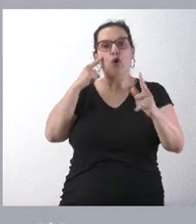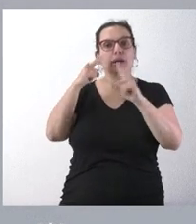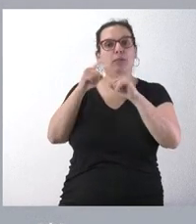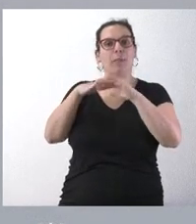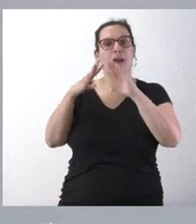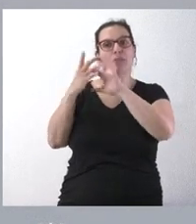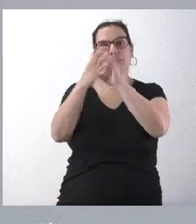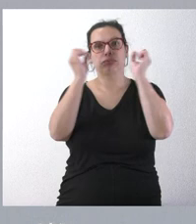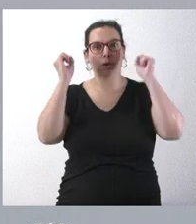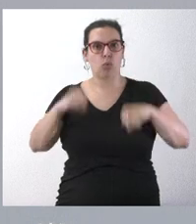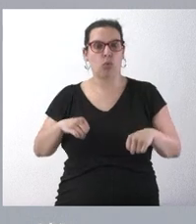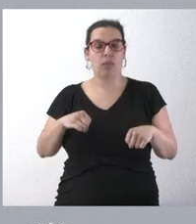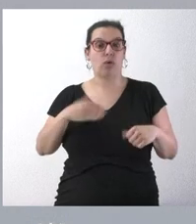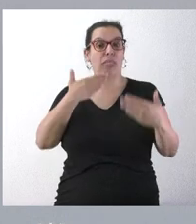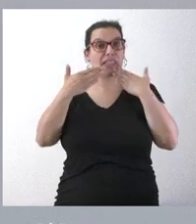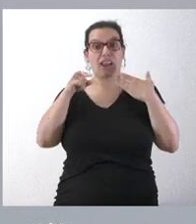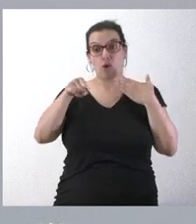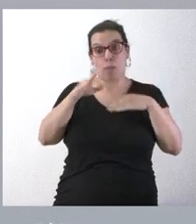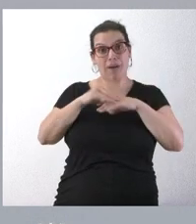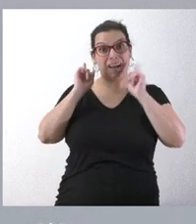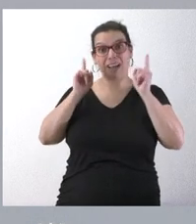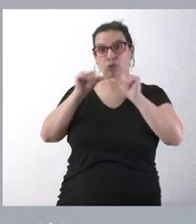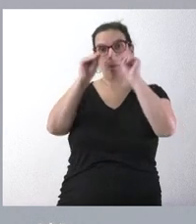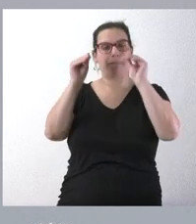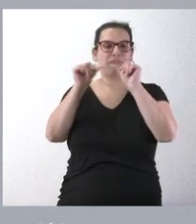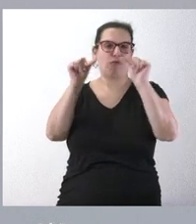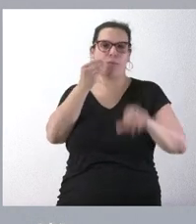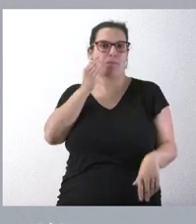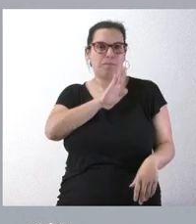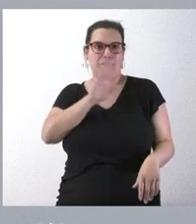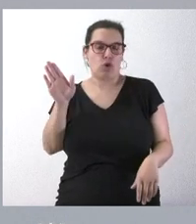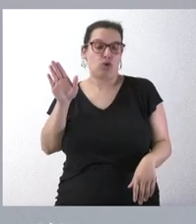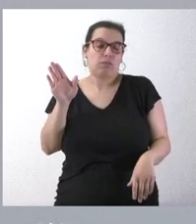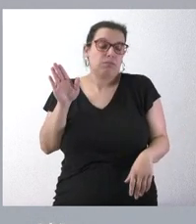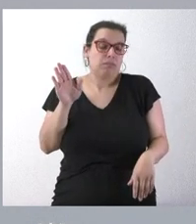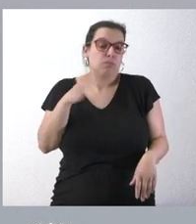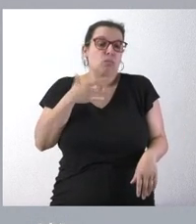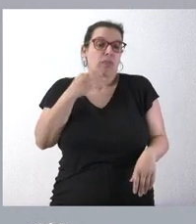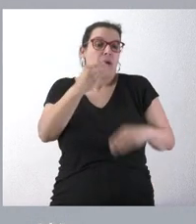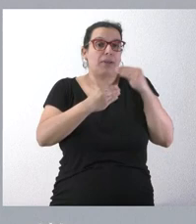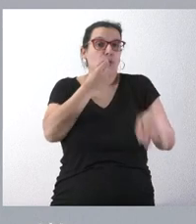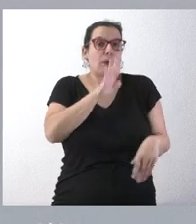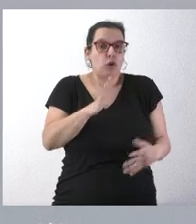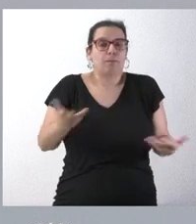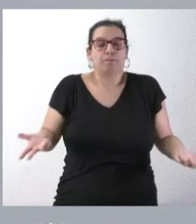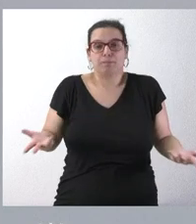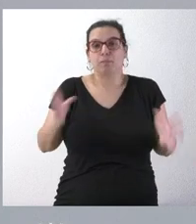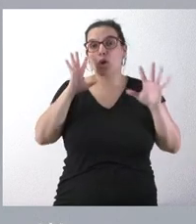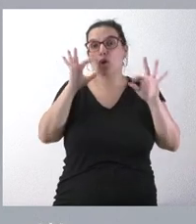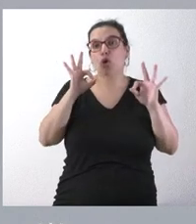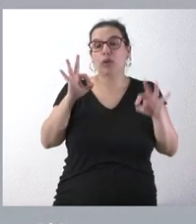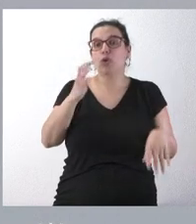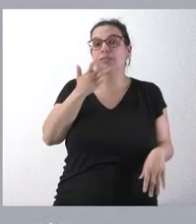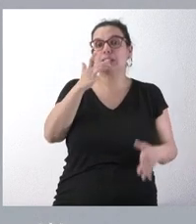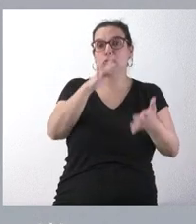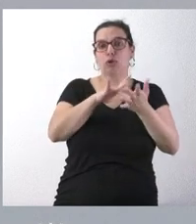la fórmula mejor para estos casos y hubiera sido, sin lugar a dudas, también la fórmula mejor. Naturalmente, si hay un